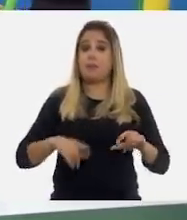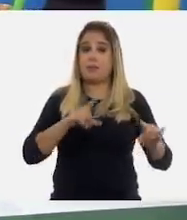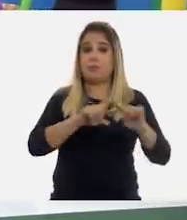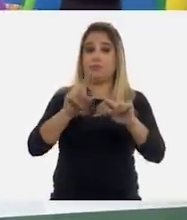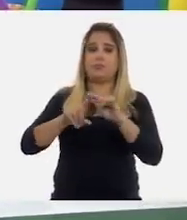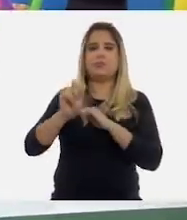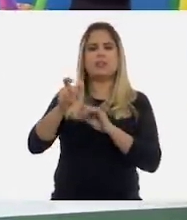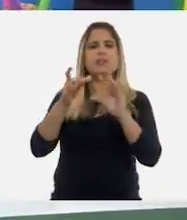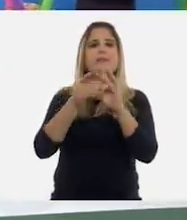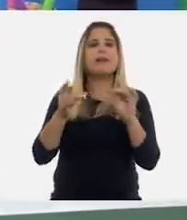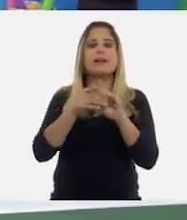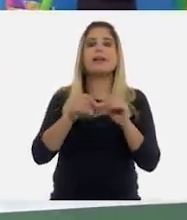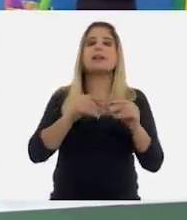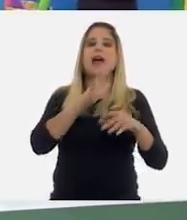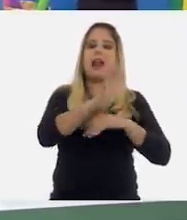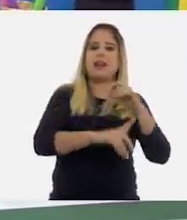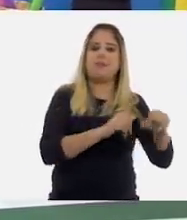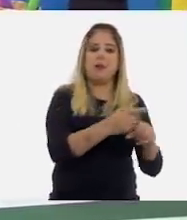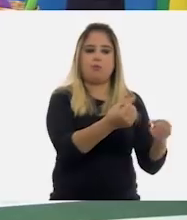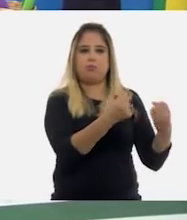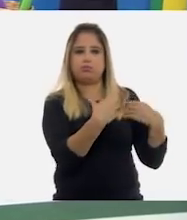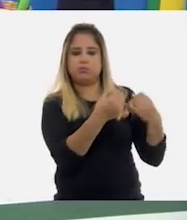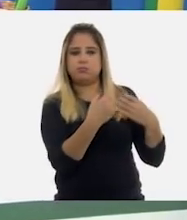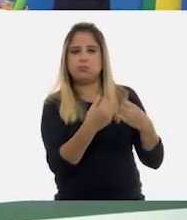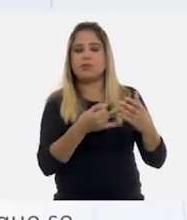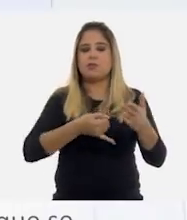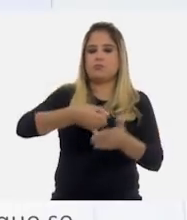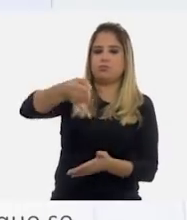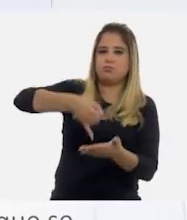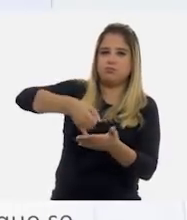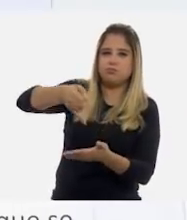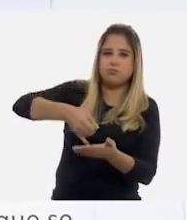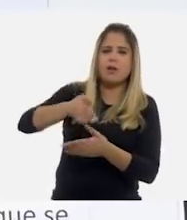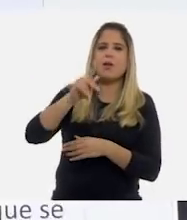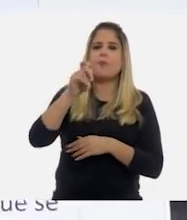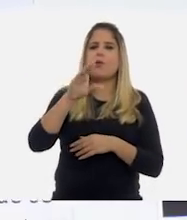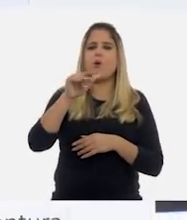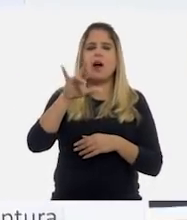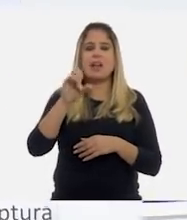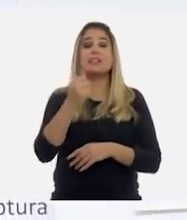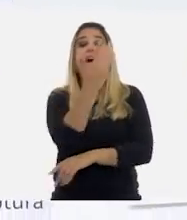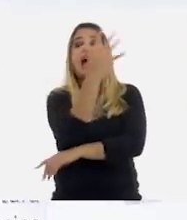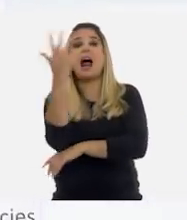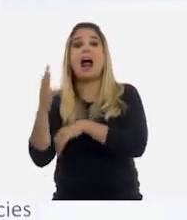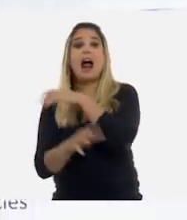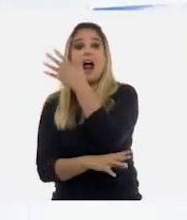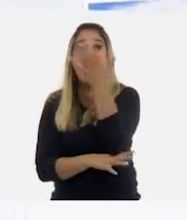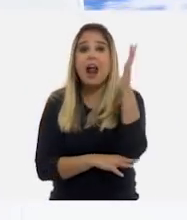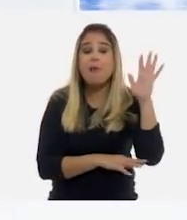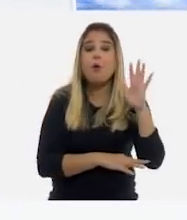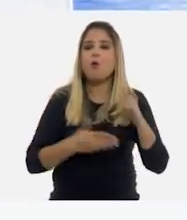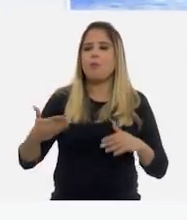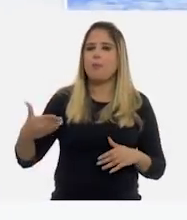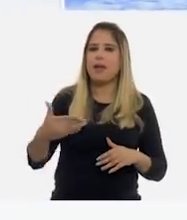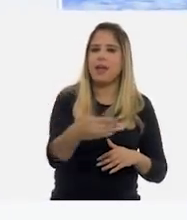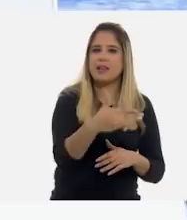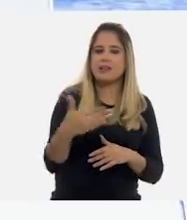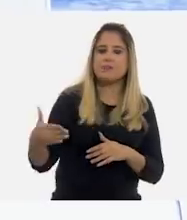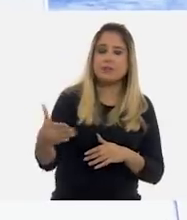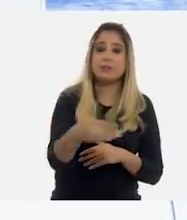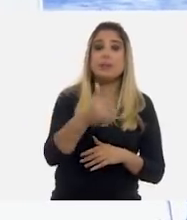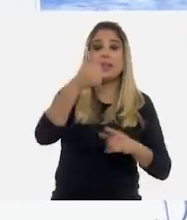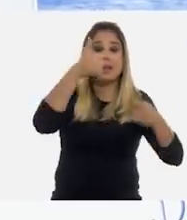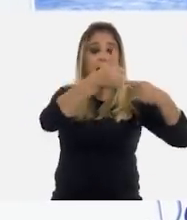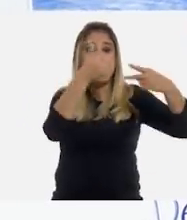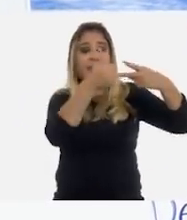hablábamos de las agrícolas, de las ganaderas o pecuarias, de las forestales y de las pesqueras, cada una